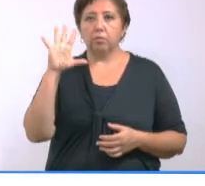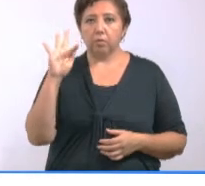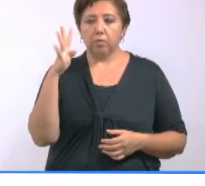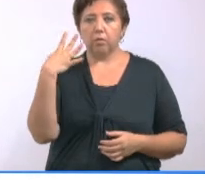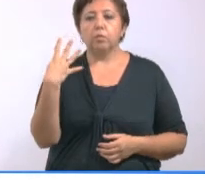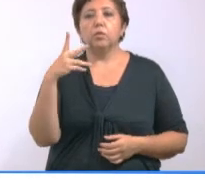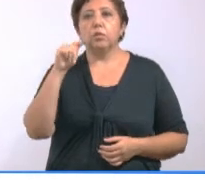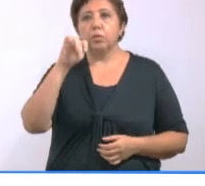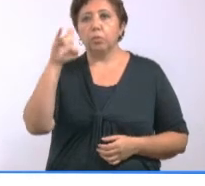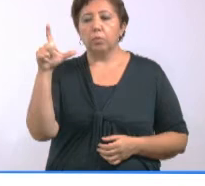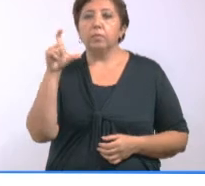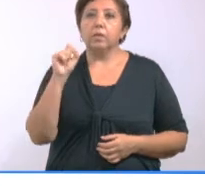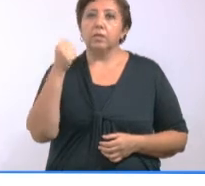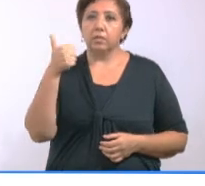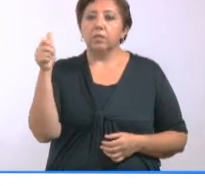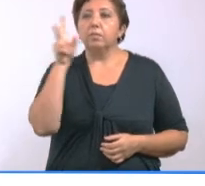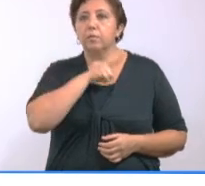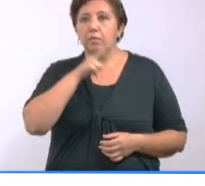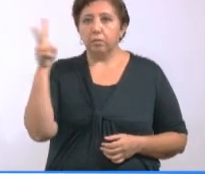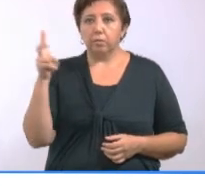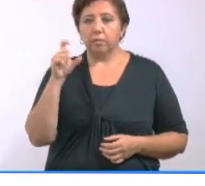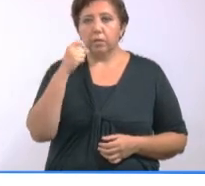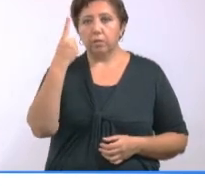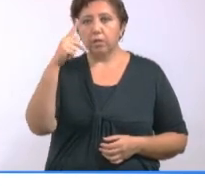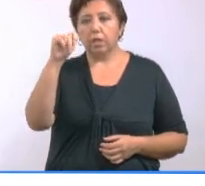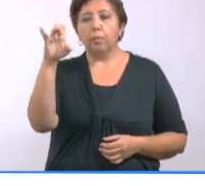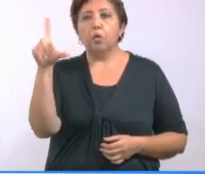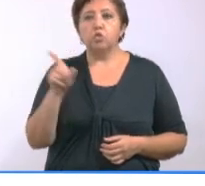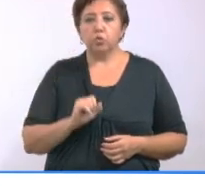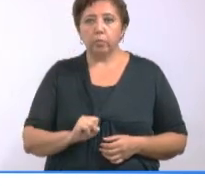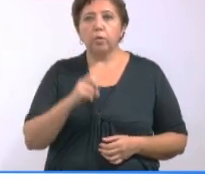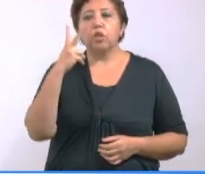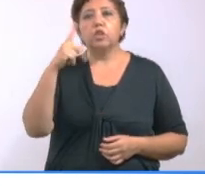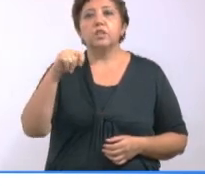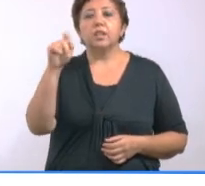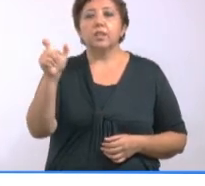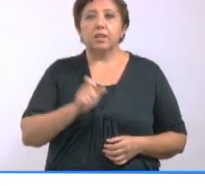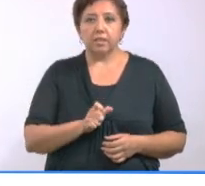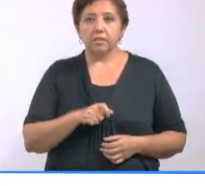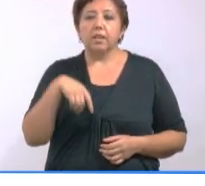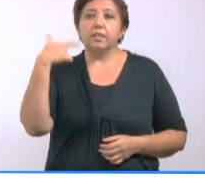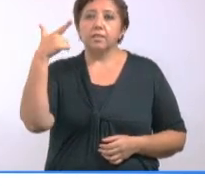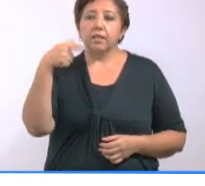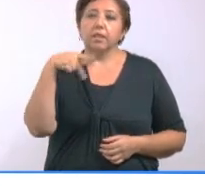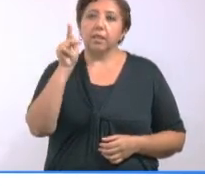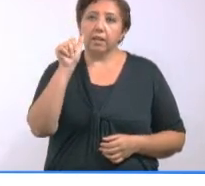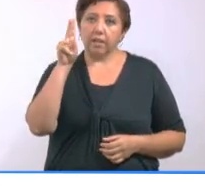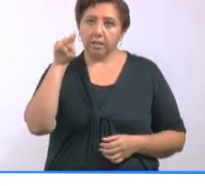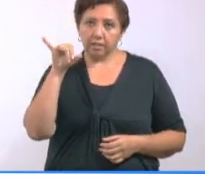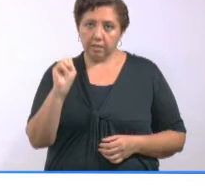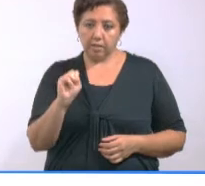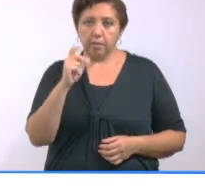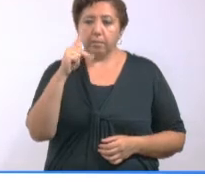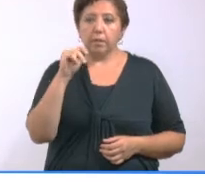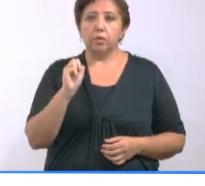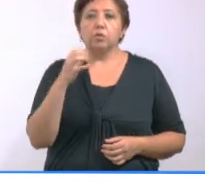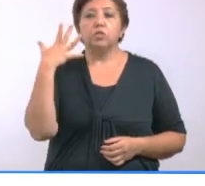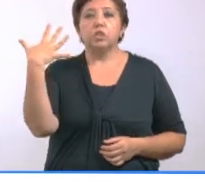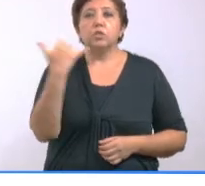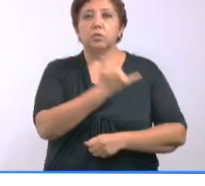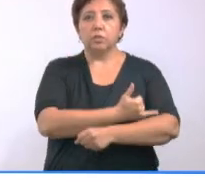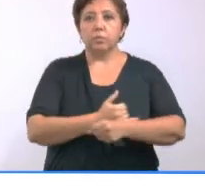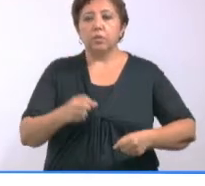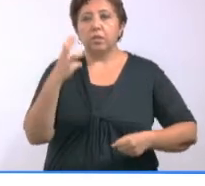en Tikul, 26 en Valladolid, 21 en Temozón, 12 en Tekax, 7 en Canacín y Peto, 5 en Nizamal,